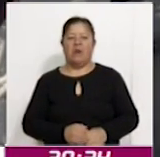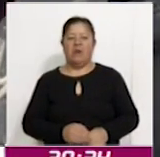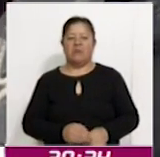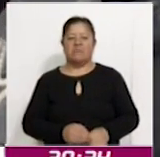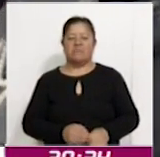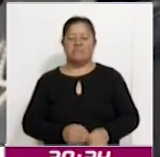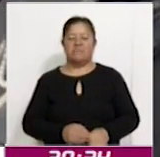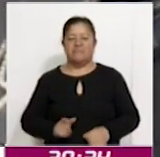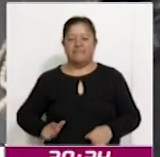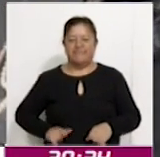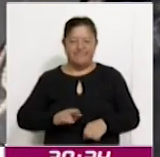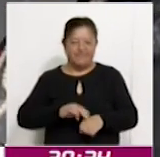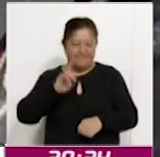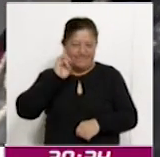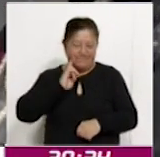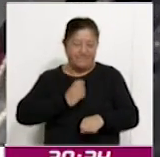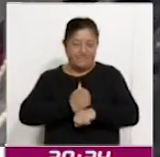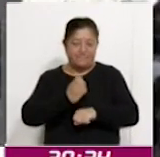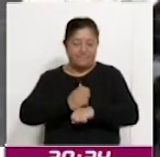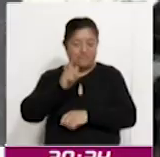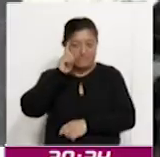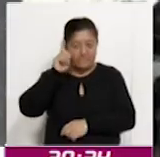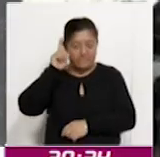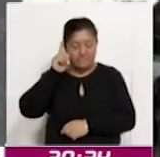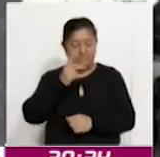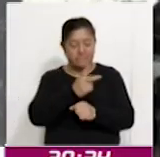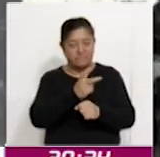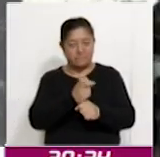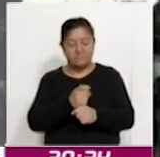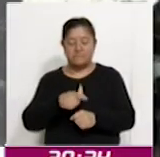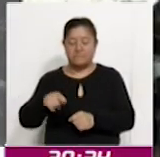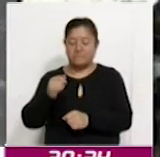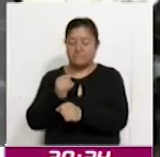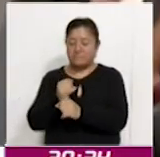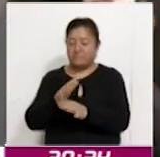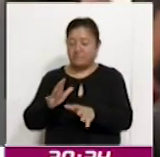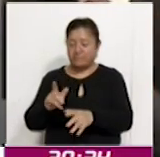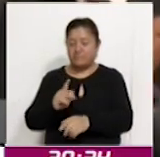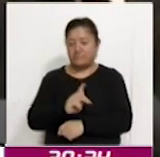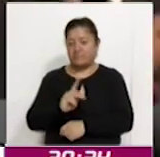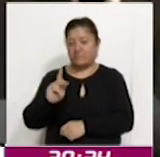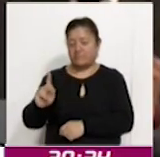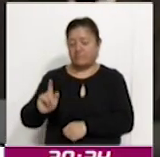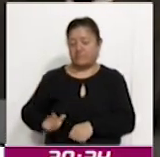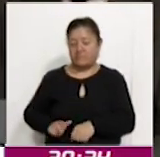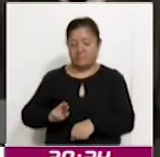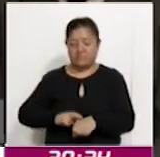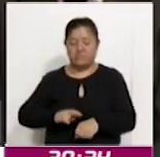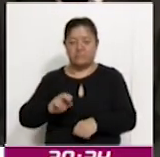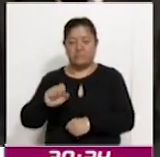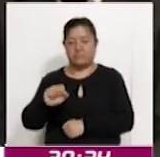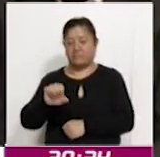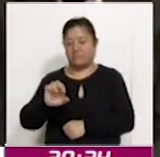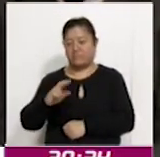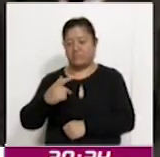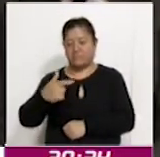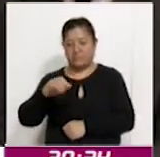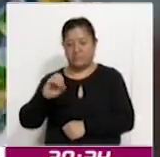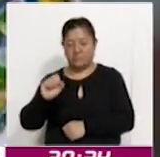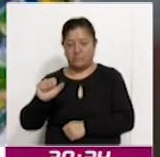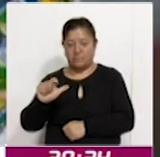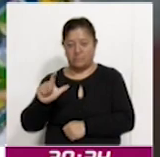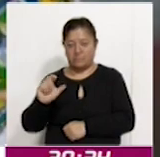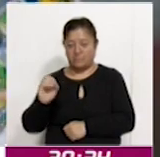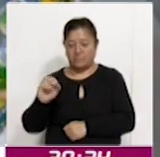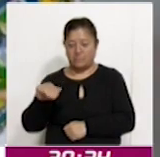La gobernadora del Estado, Lorena Cuellar, asistió como invitada especial al informe de resultados de su homólogo Sergio Salomón Céspedes Peregrina, donde reconoció